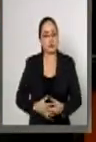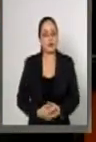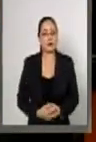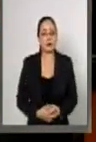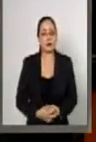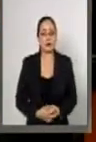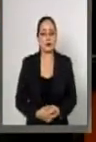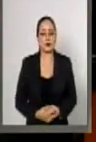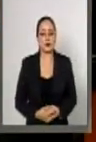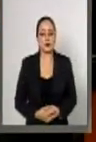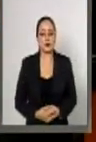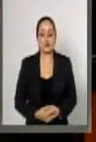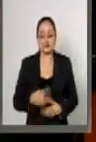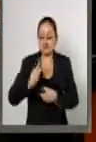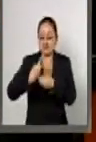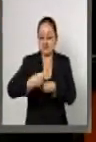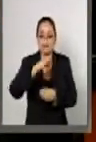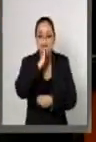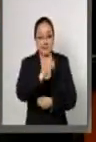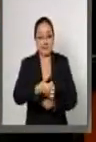lo malo que no invitan